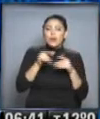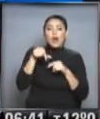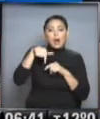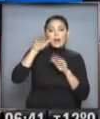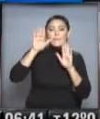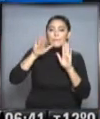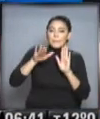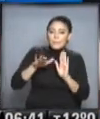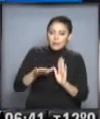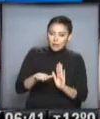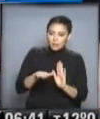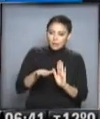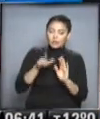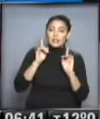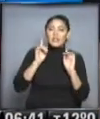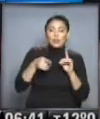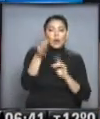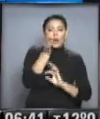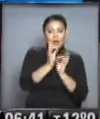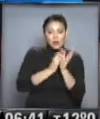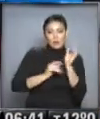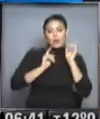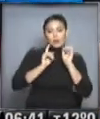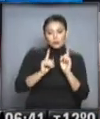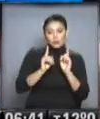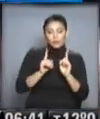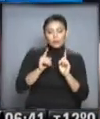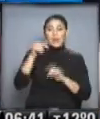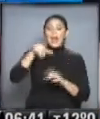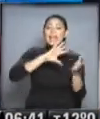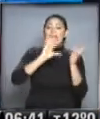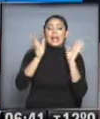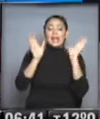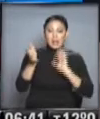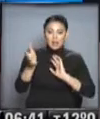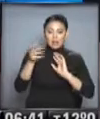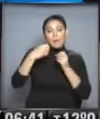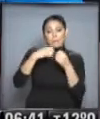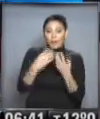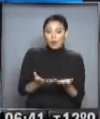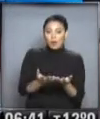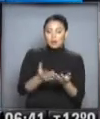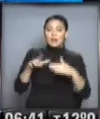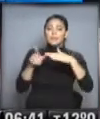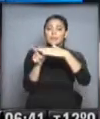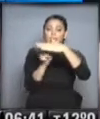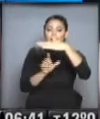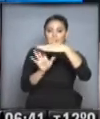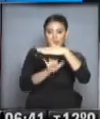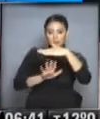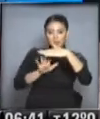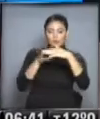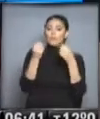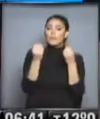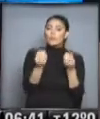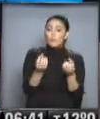un poco su intensidad, pero sigue nevando. En Ushuaia allí las condiciones meteorológicas tienden a mejorar. En la zona central y norte, muy